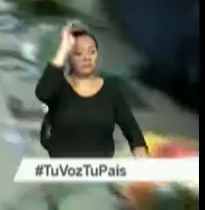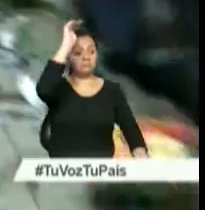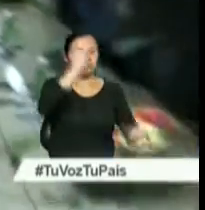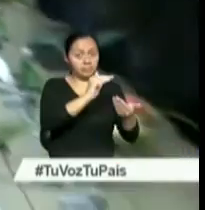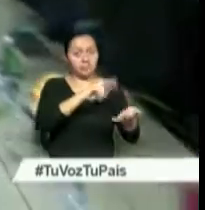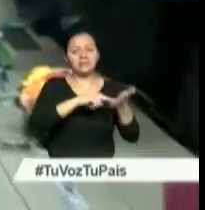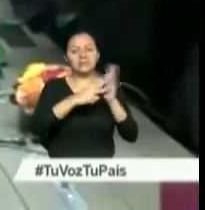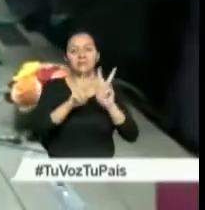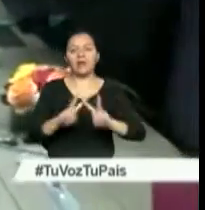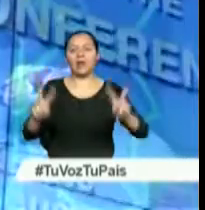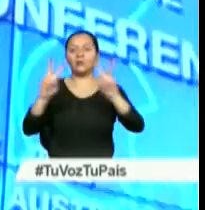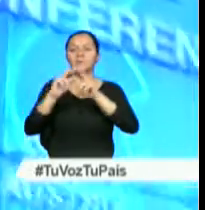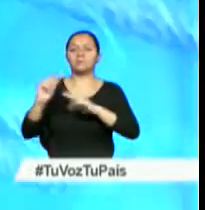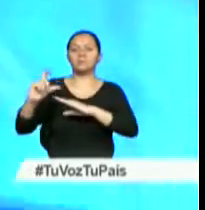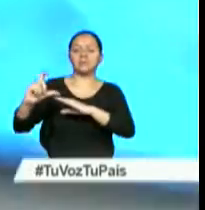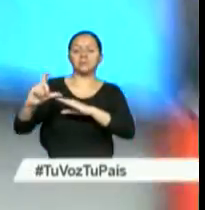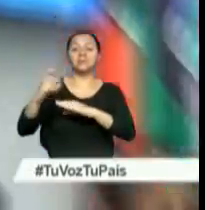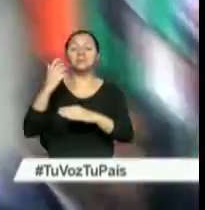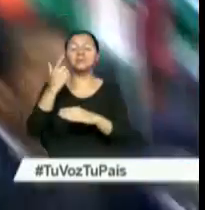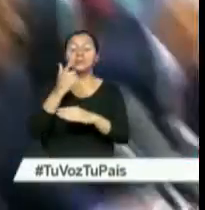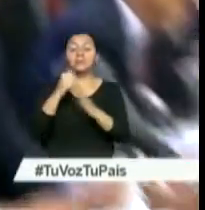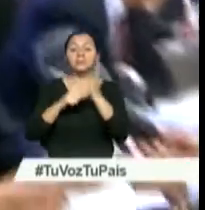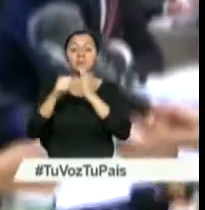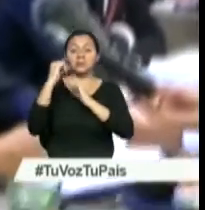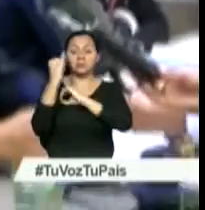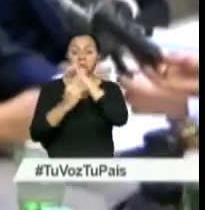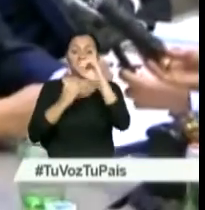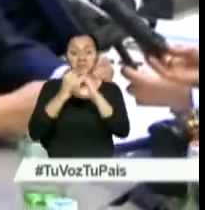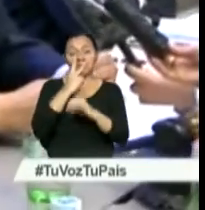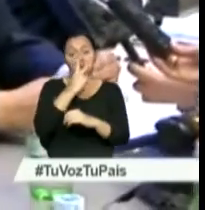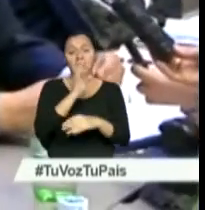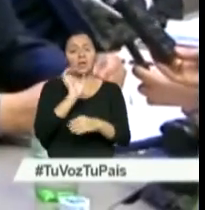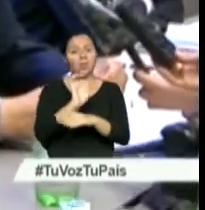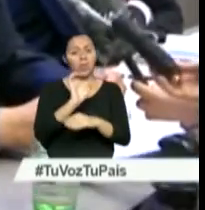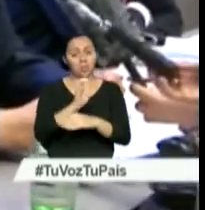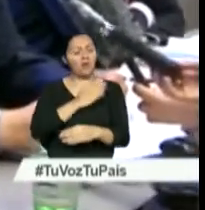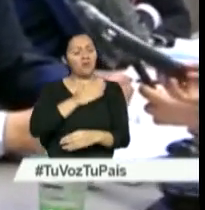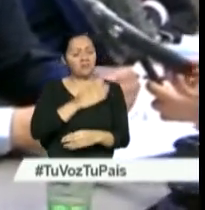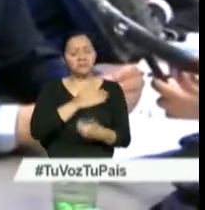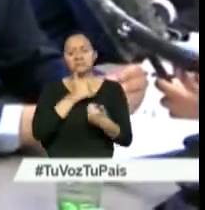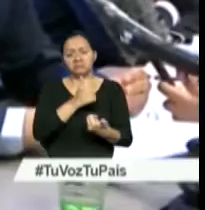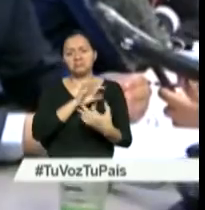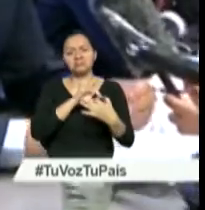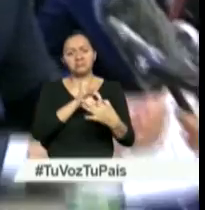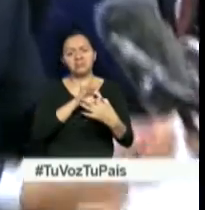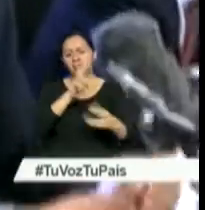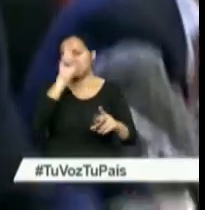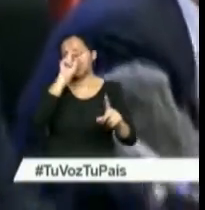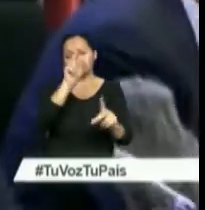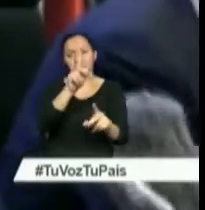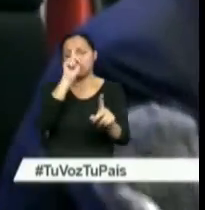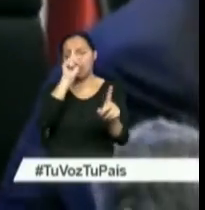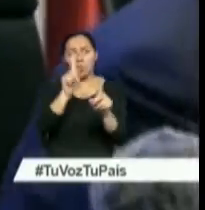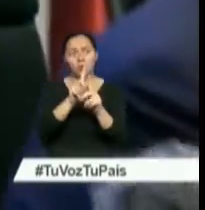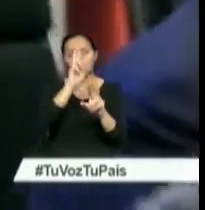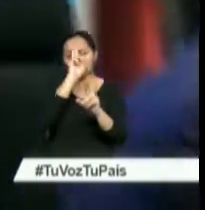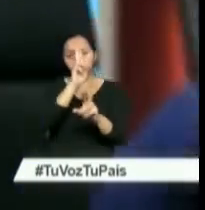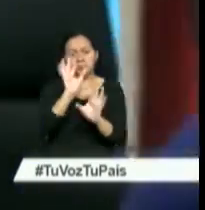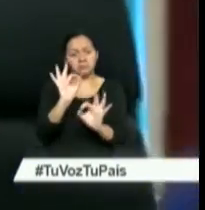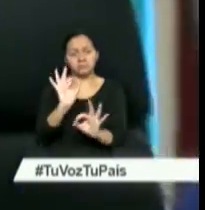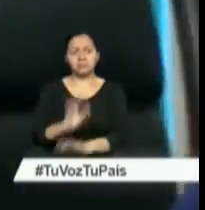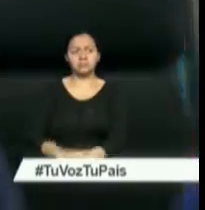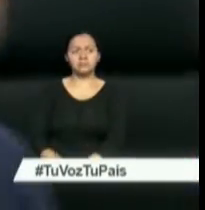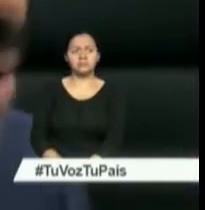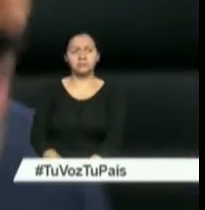acuerdo con el canciller, Ecuador goza de credibilidad internacional y respetará el acuerdo logrado con Viena. Cristina Pavón,